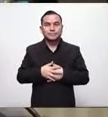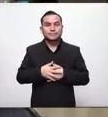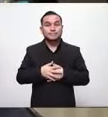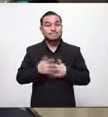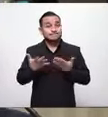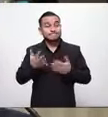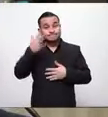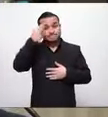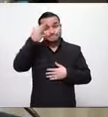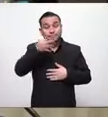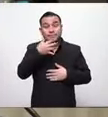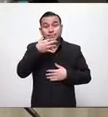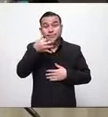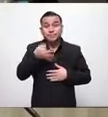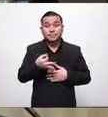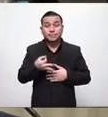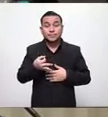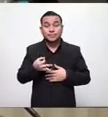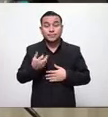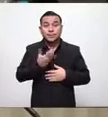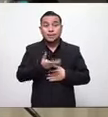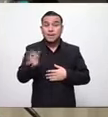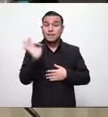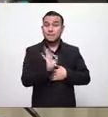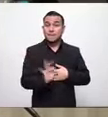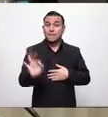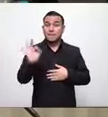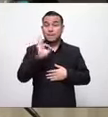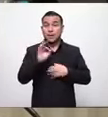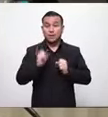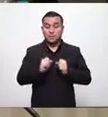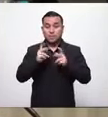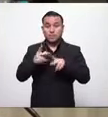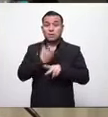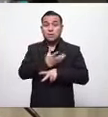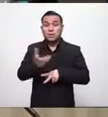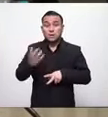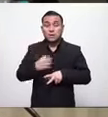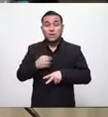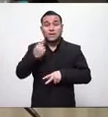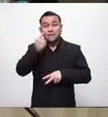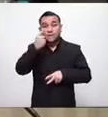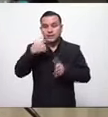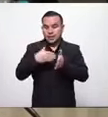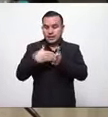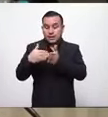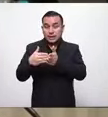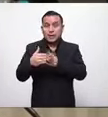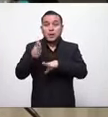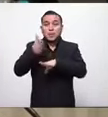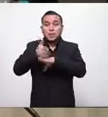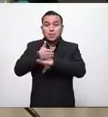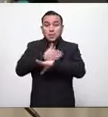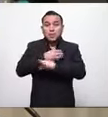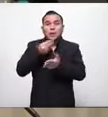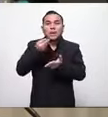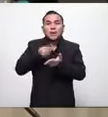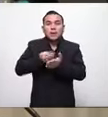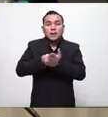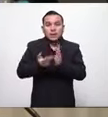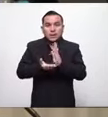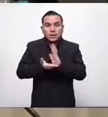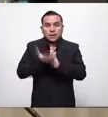creo que esta es la mejor oportunidad que podemos tener para empezar una apertura ordenada, una